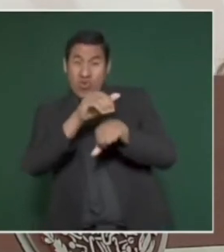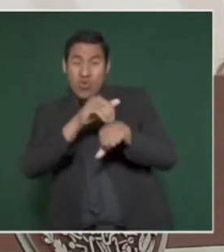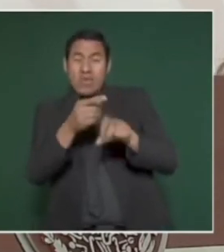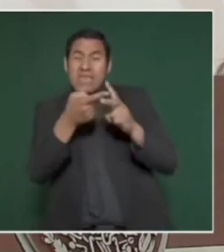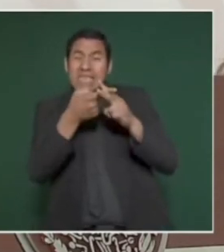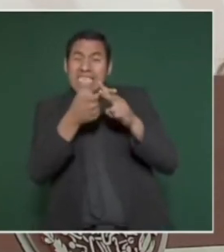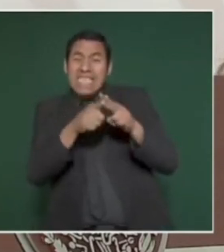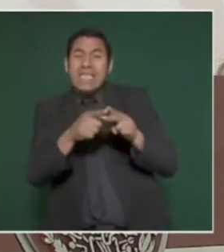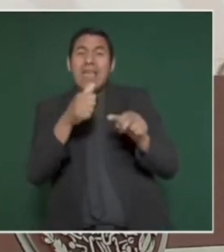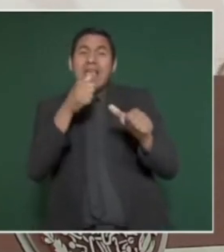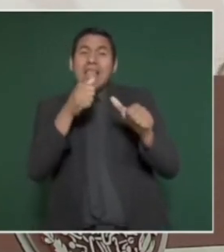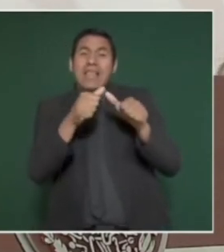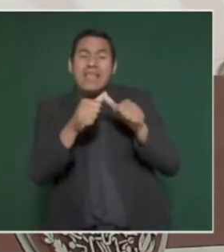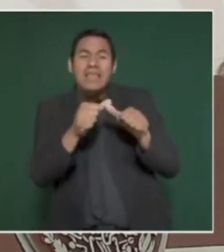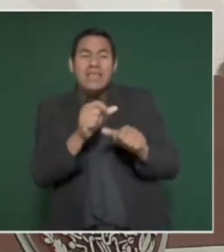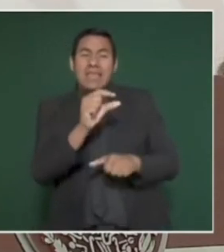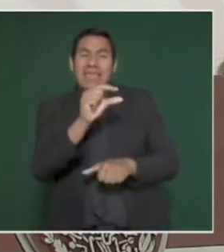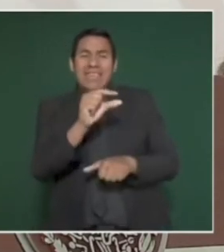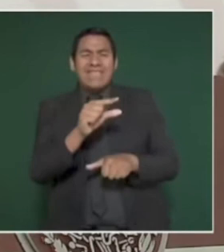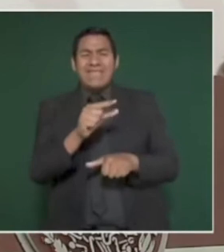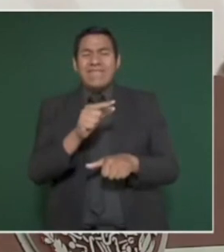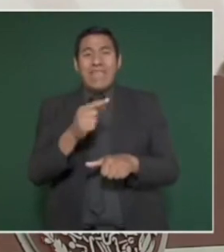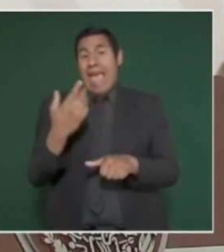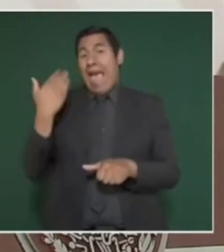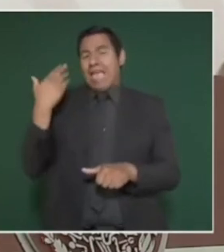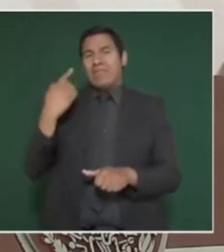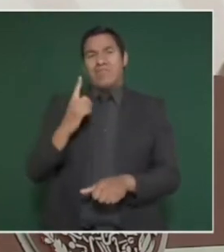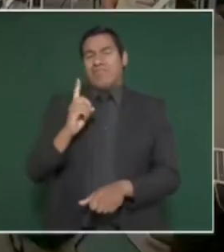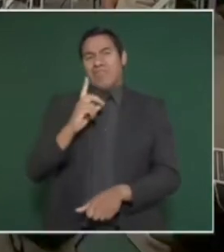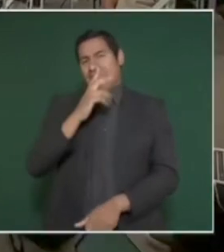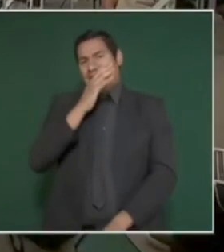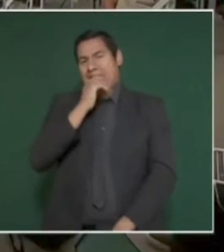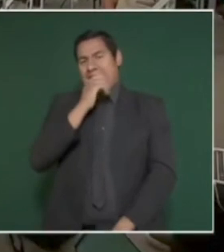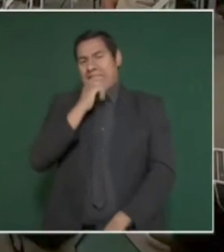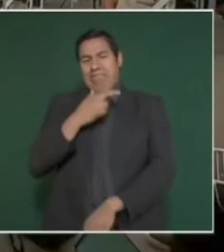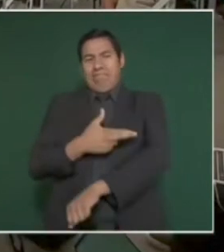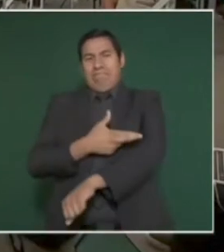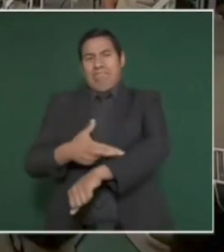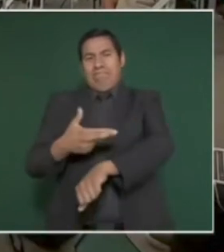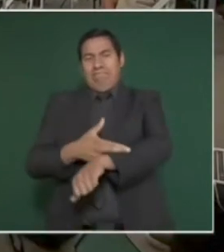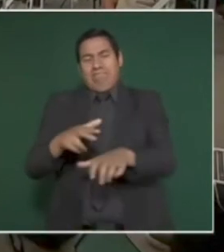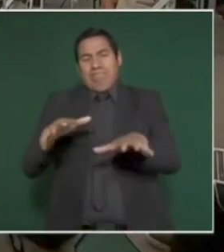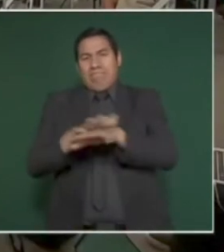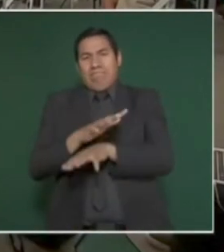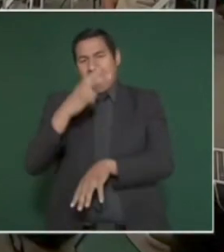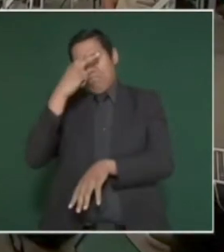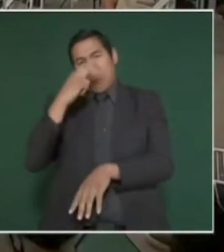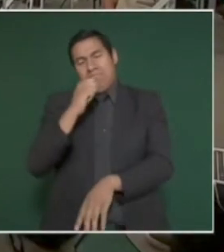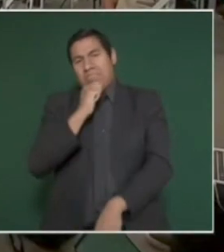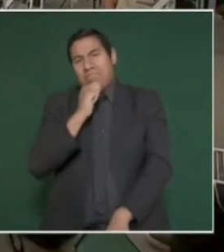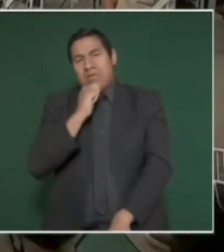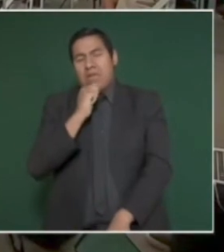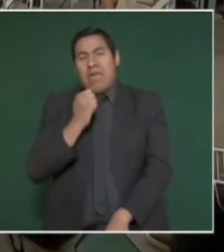con letra y que no habíamos estado realizando. Entonces,